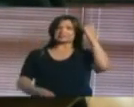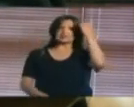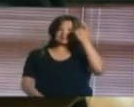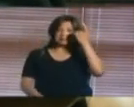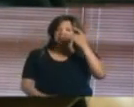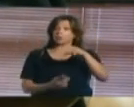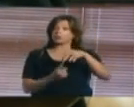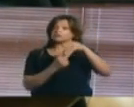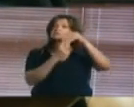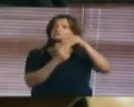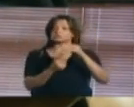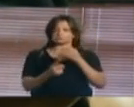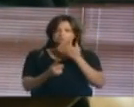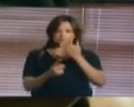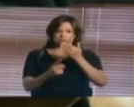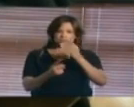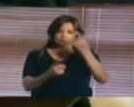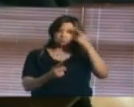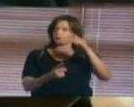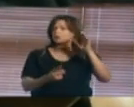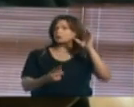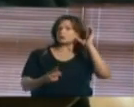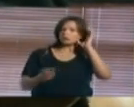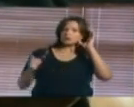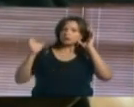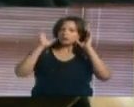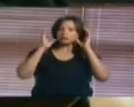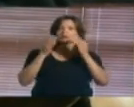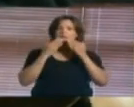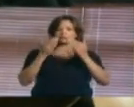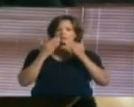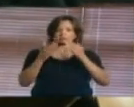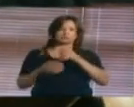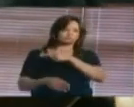gracias por haberme escuchado. muchas gracias señoras y señores.